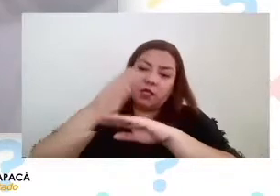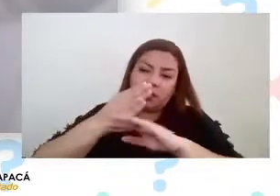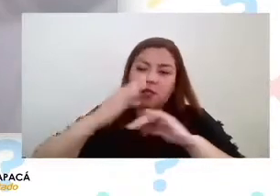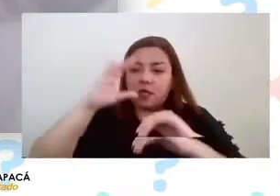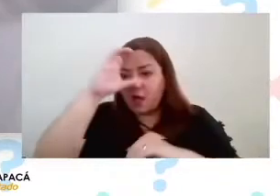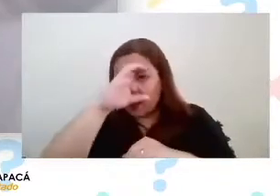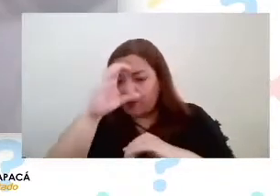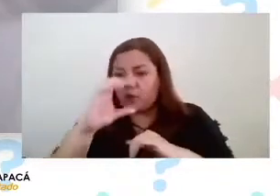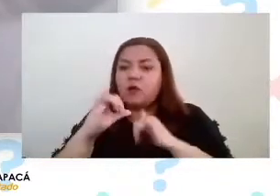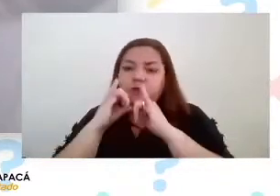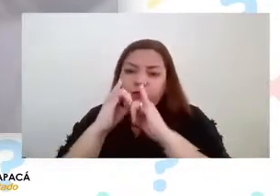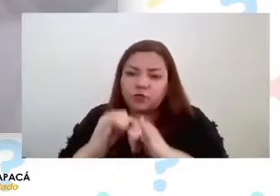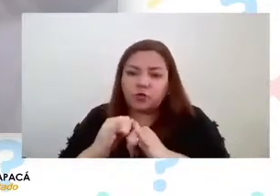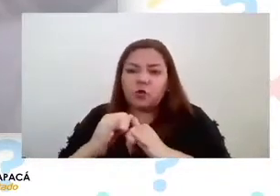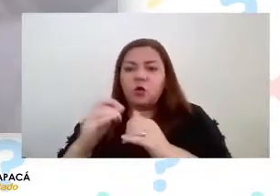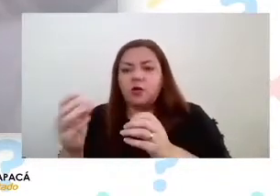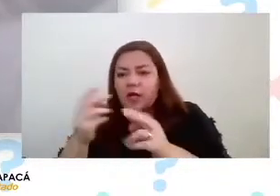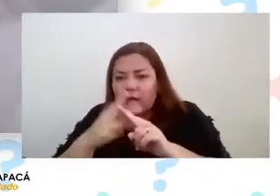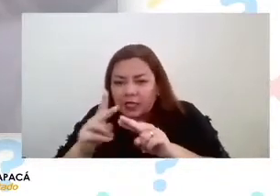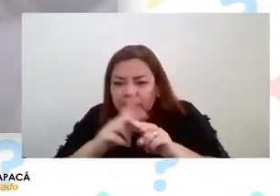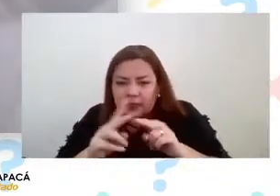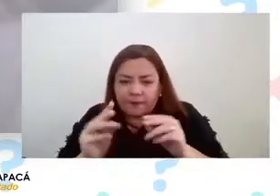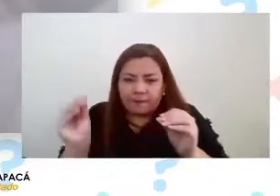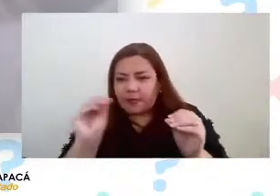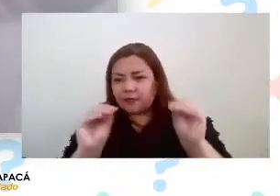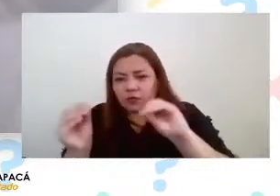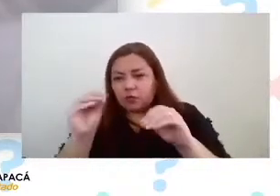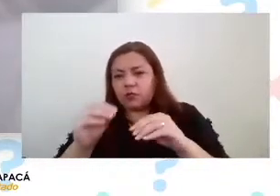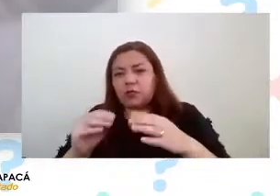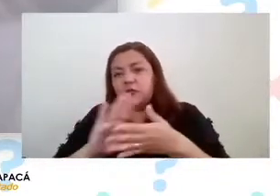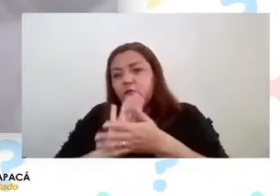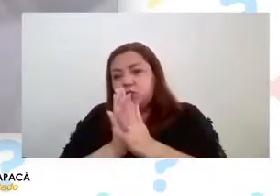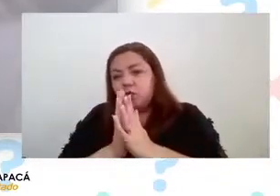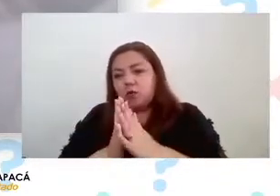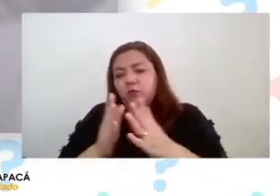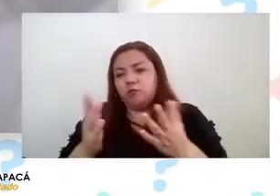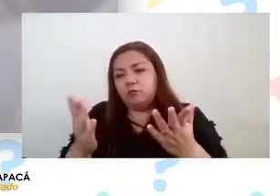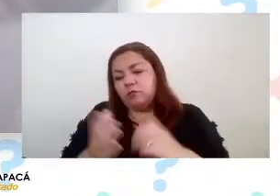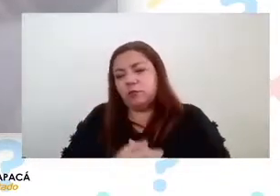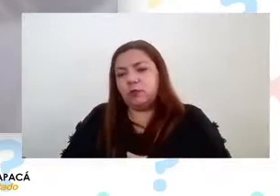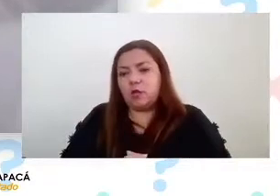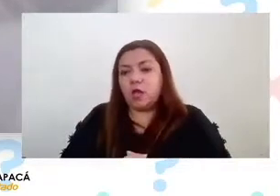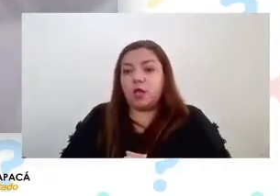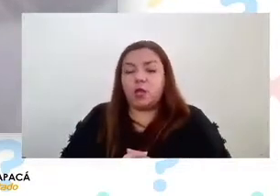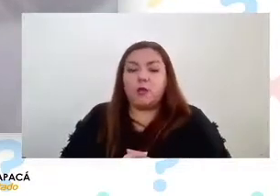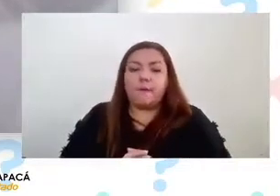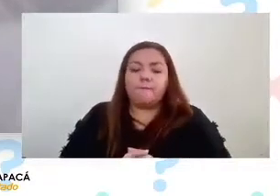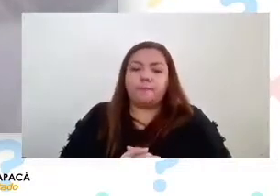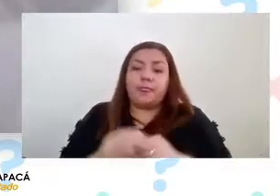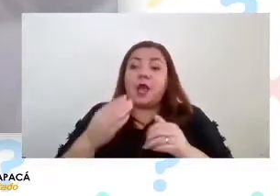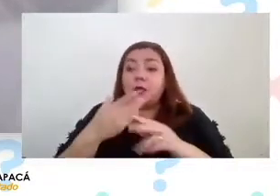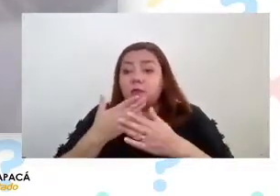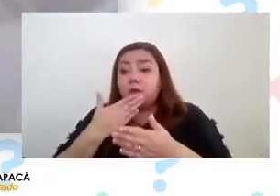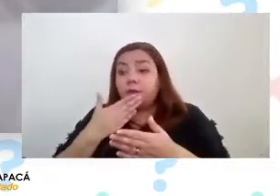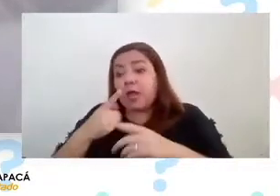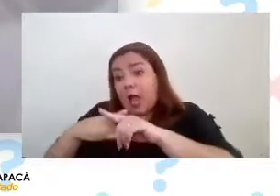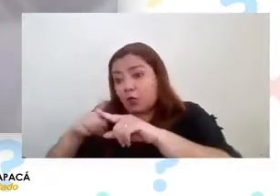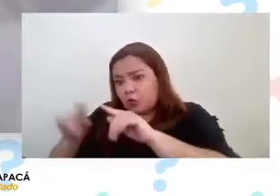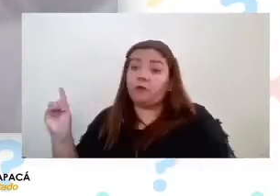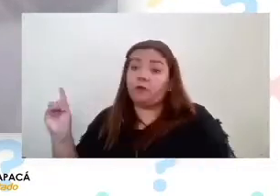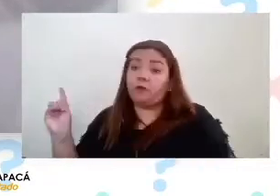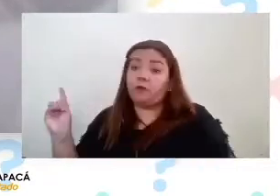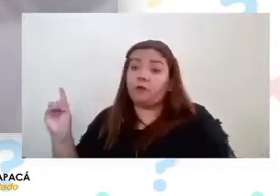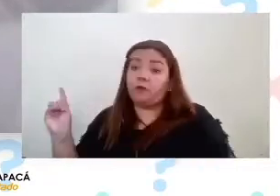hacer mantenciones de lo que tenemos en los lugares hay otros experimentos que se hacen en el momento o viene un